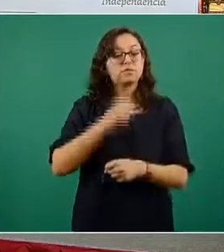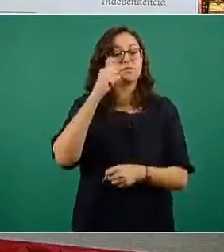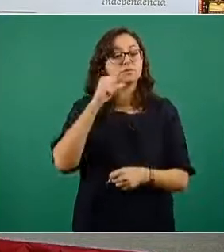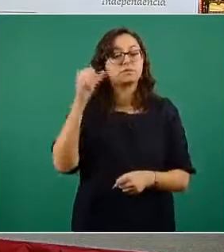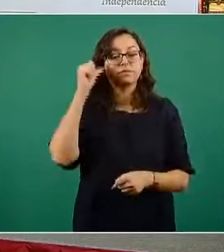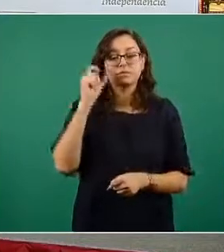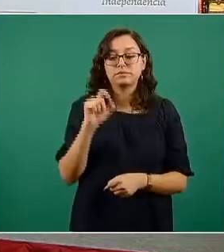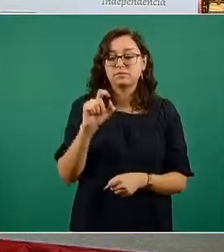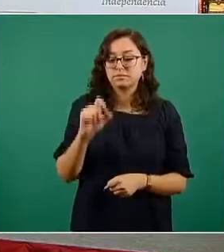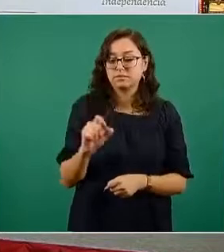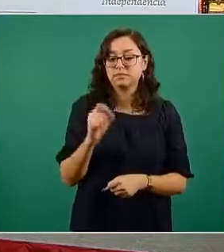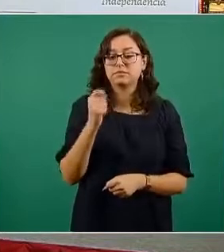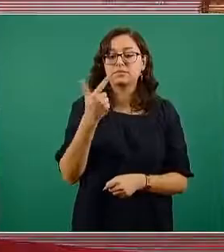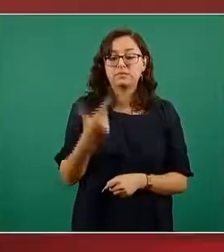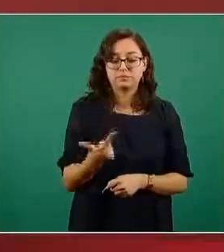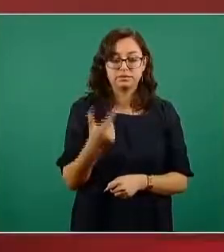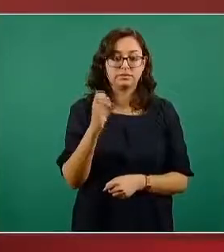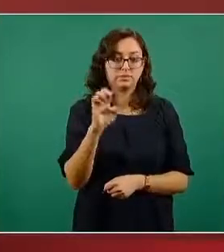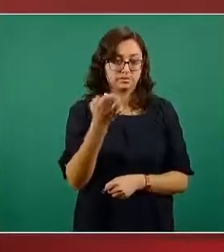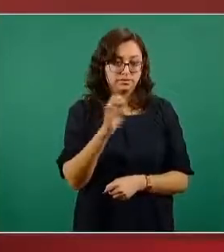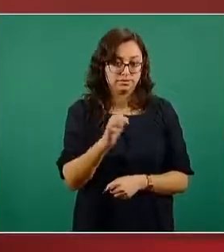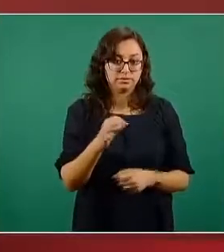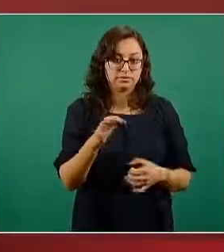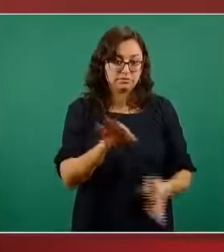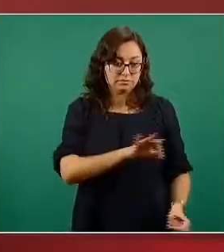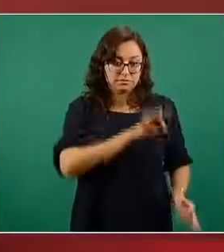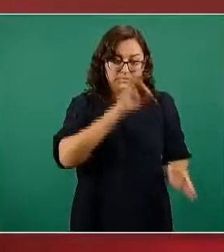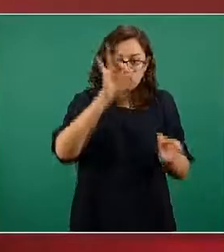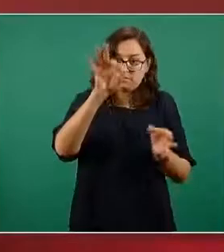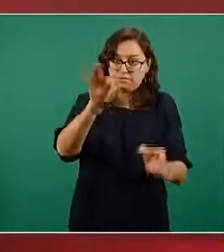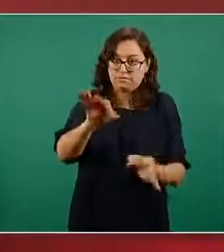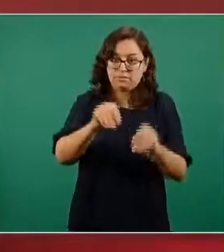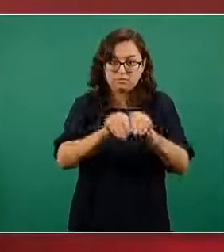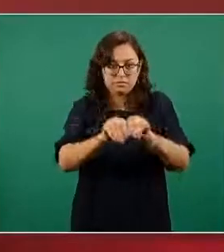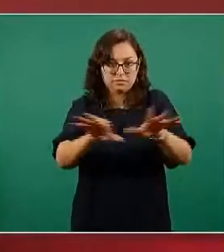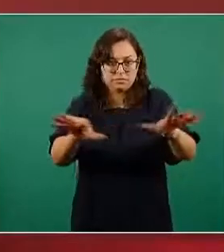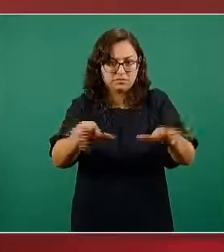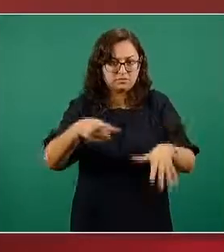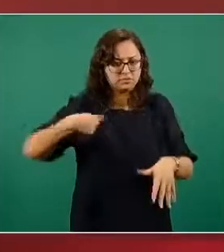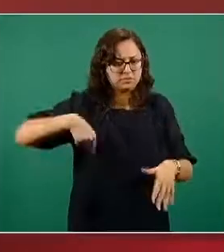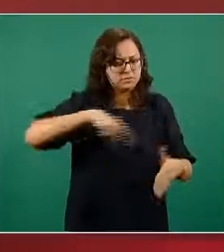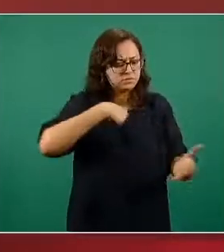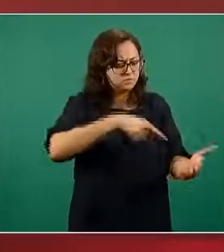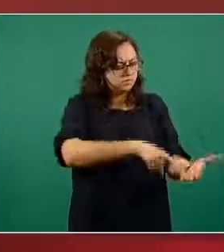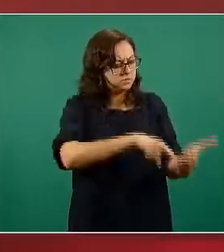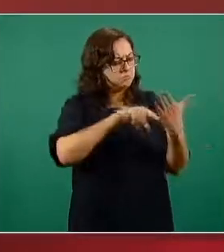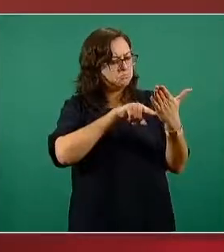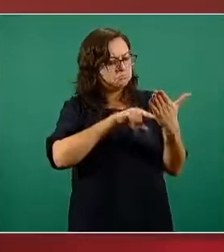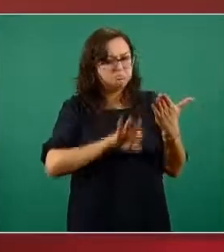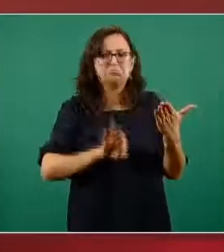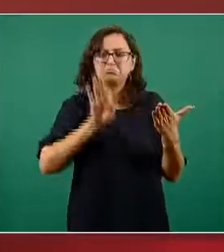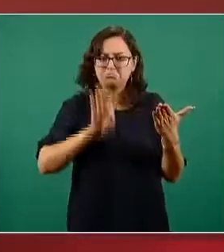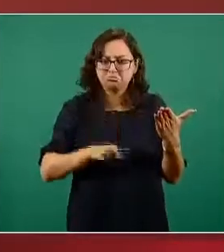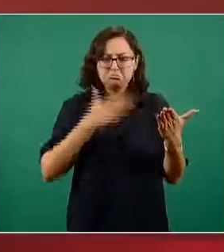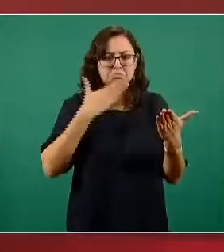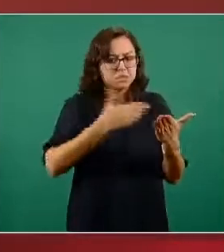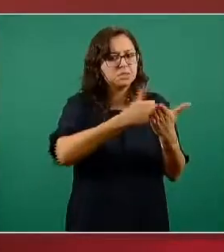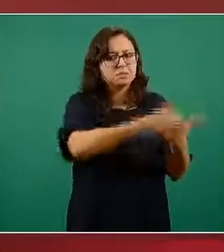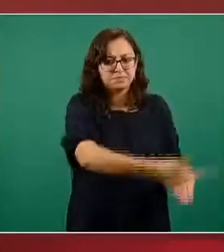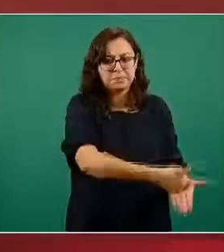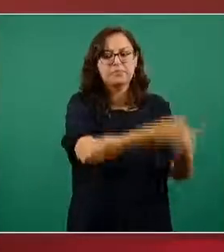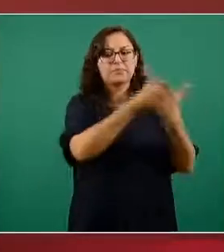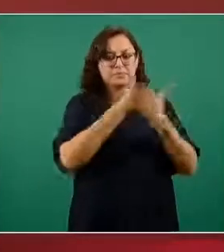enero presentaron públicamente el documento y para nosotros es un excelente documento que nos ayuda mucho